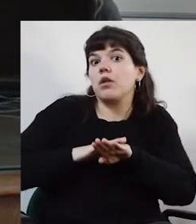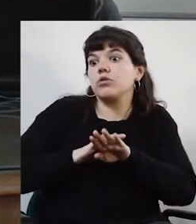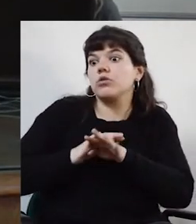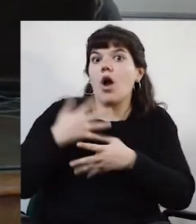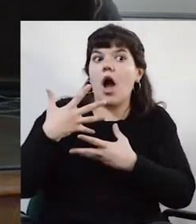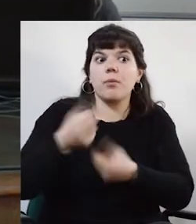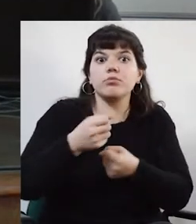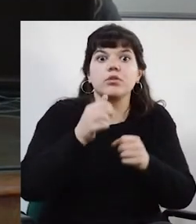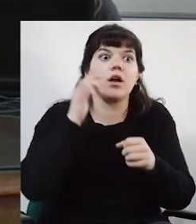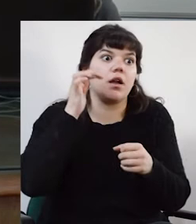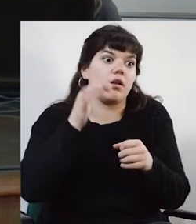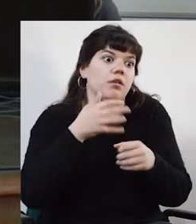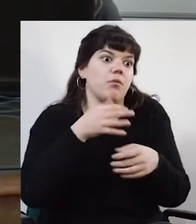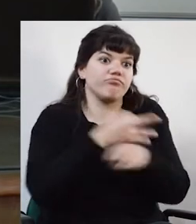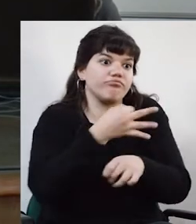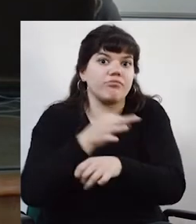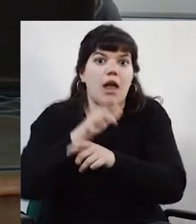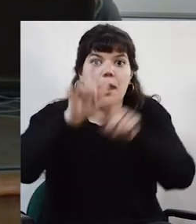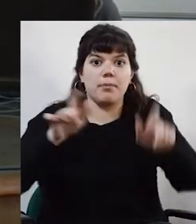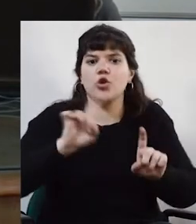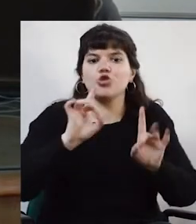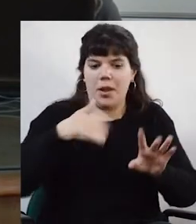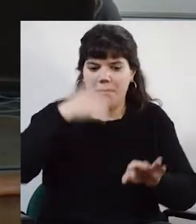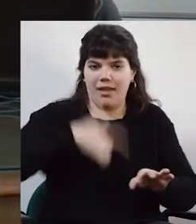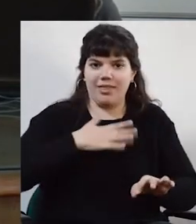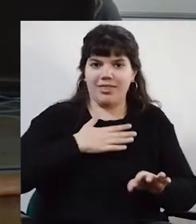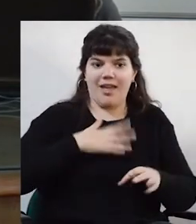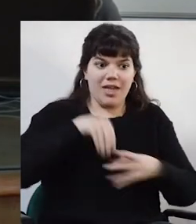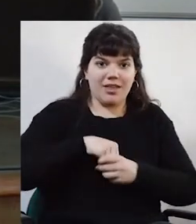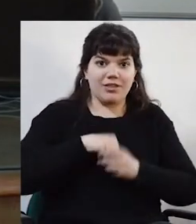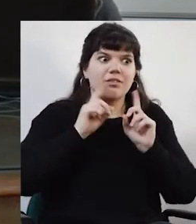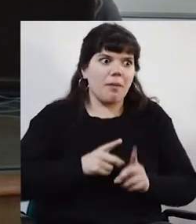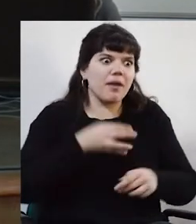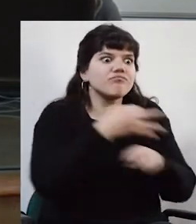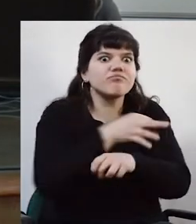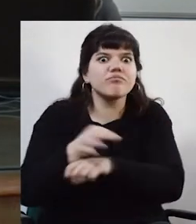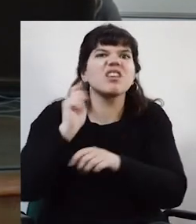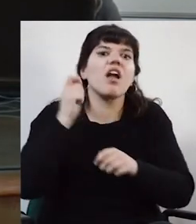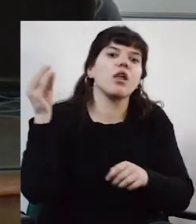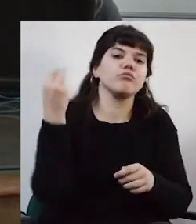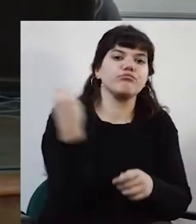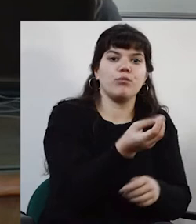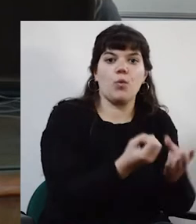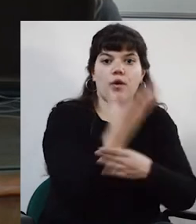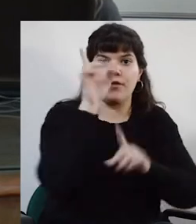porque el desafío que tenemos nosotros no es estar nosotros, es formar a quienes ingresan a la universidad. Entonces, en esa